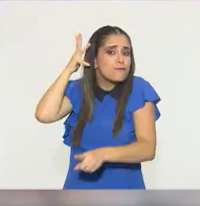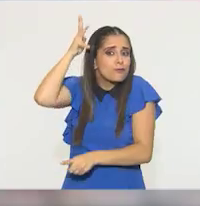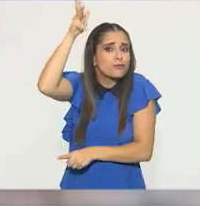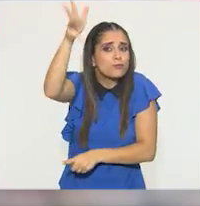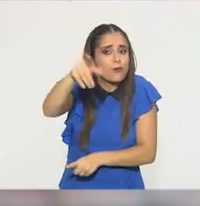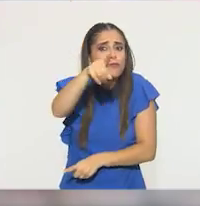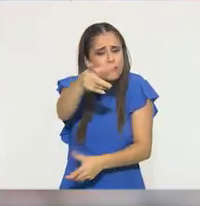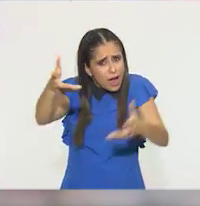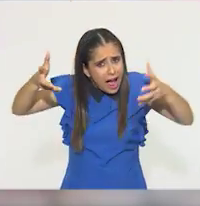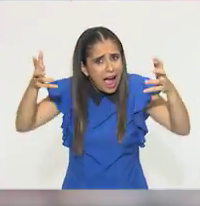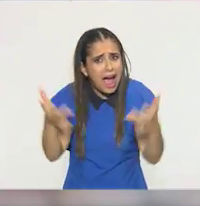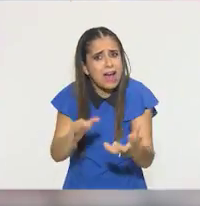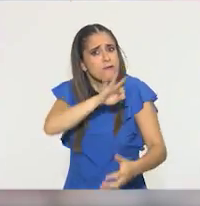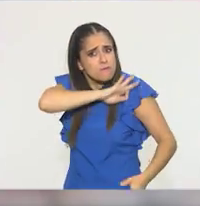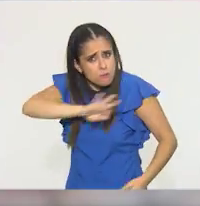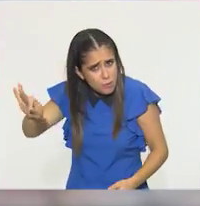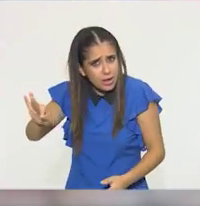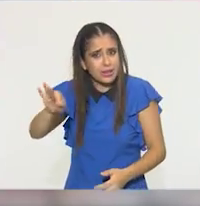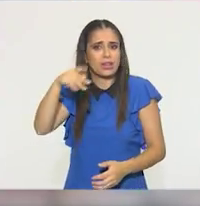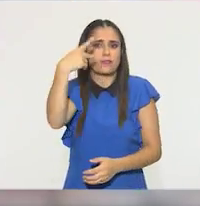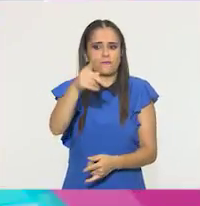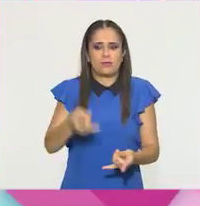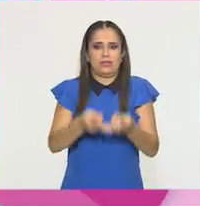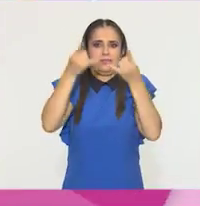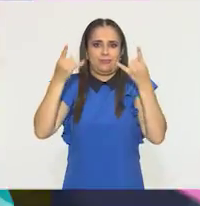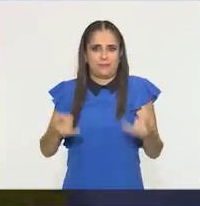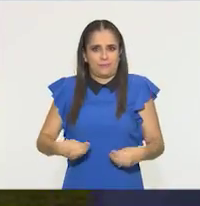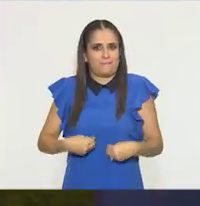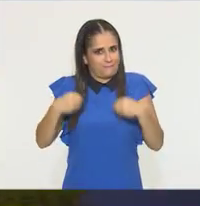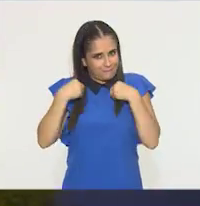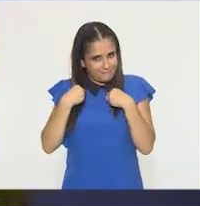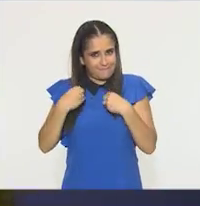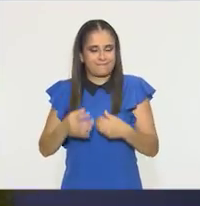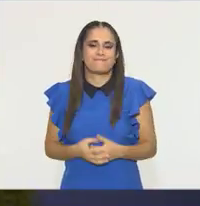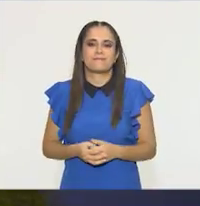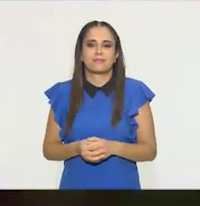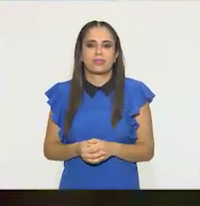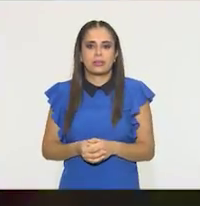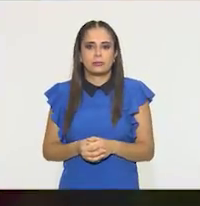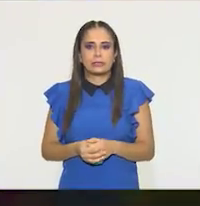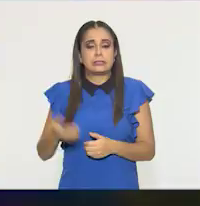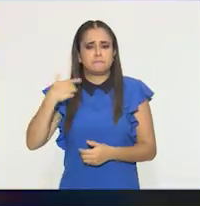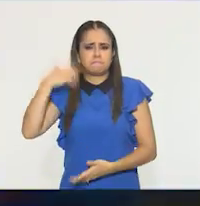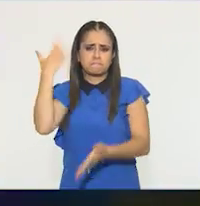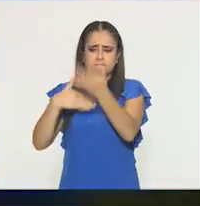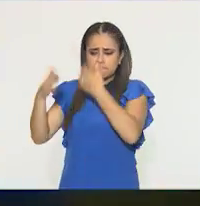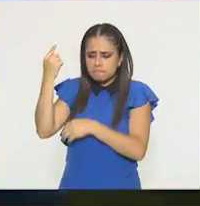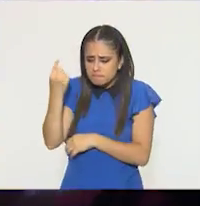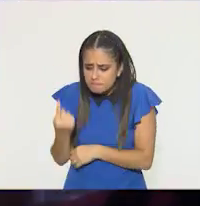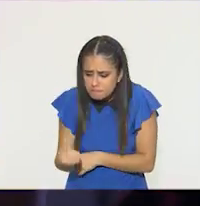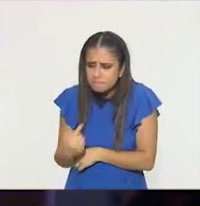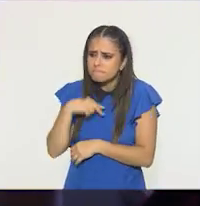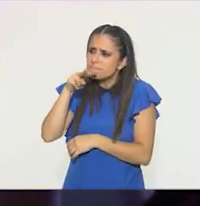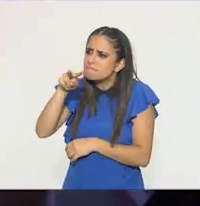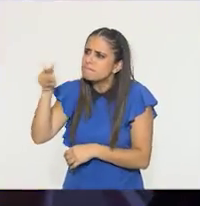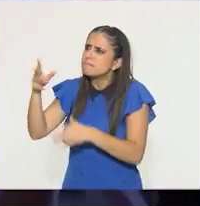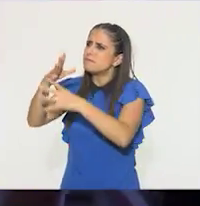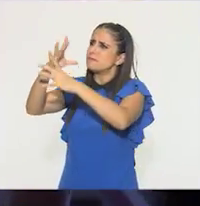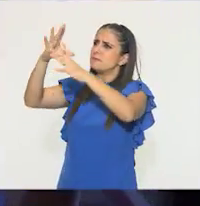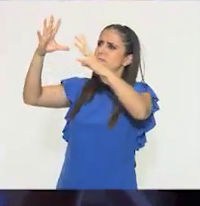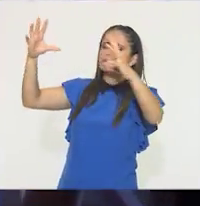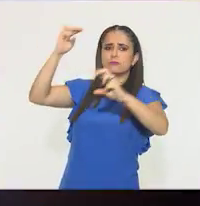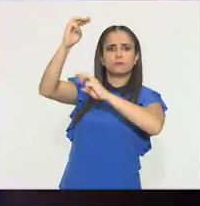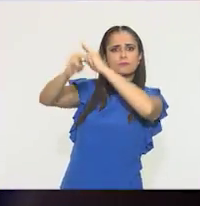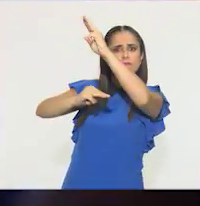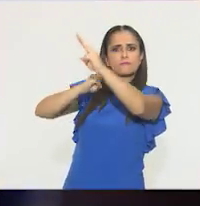sobre todo, dejar tu nombre marcado en la historia. Cuando eras pequeña, el mundo parece ser inmenso, pero para mí fue